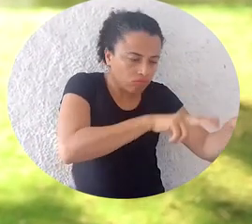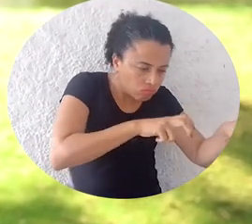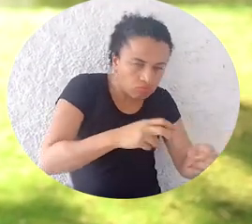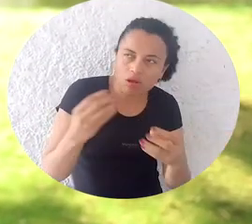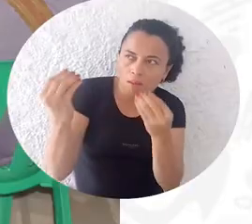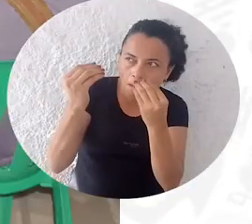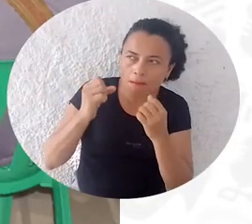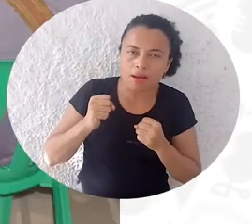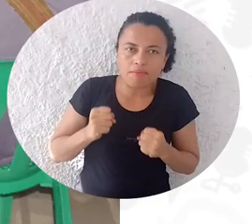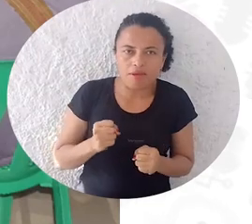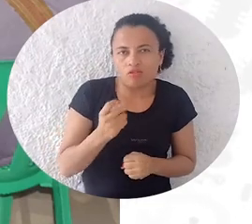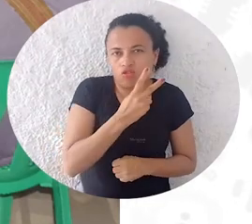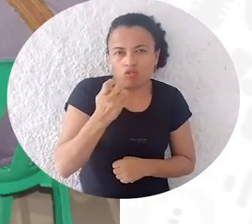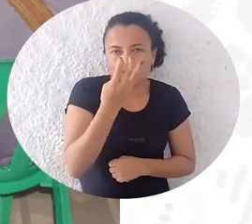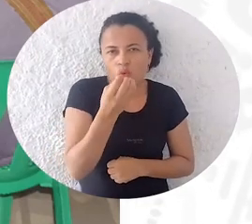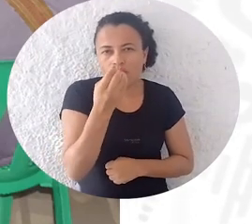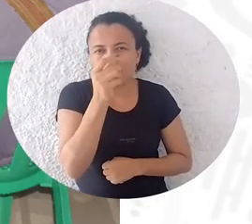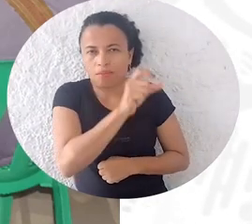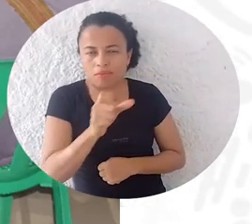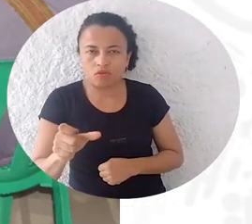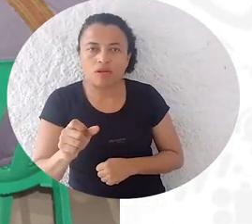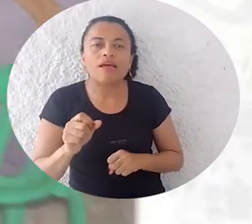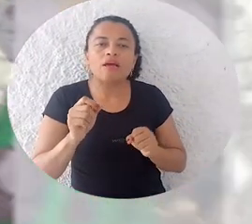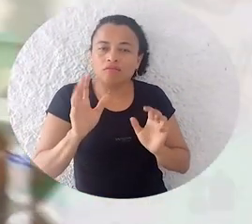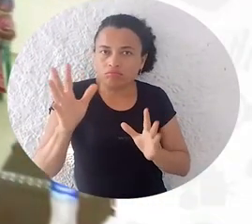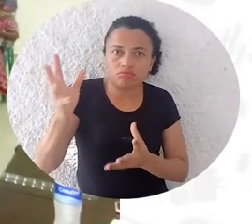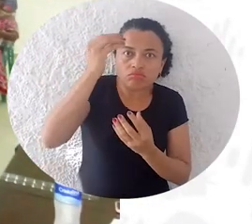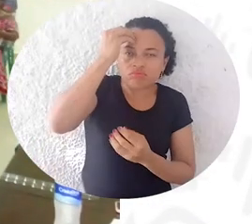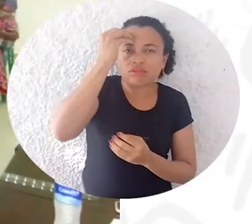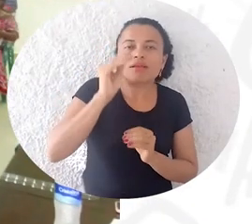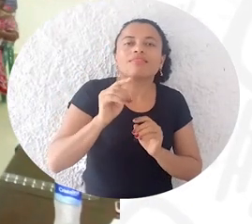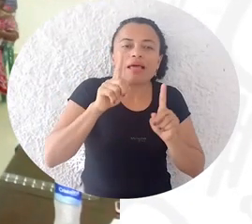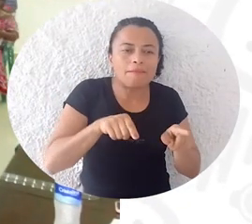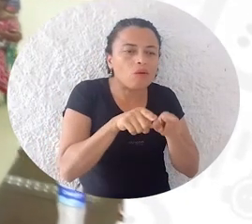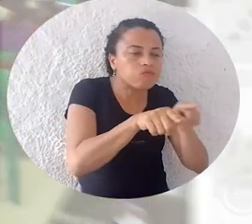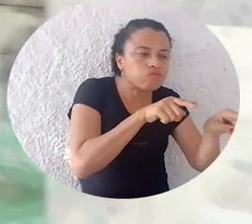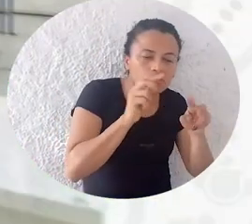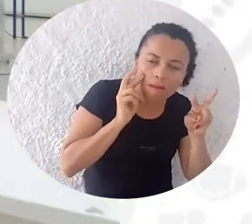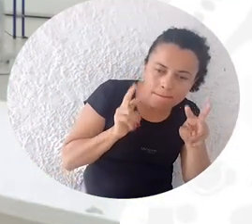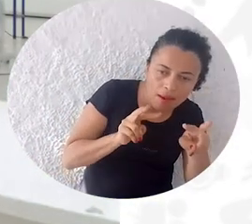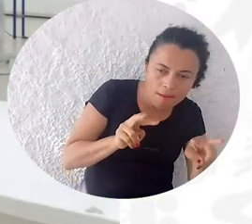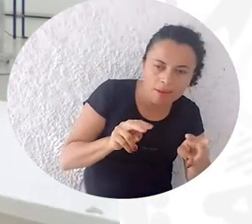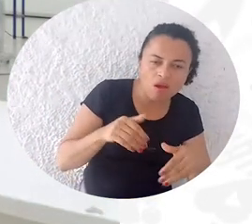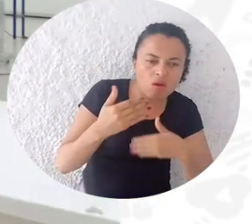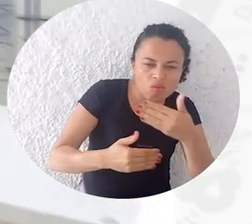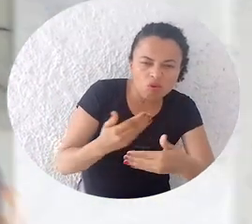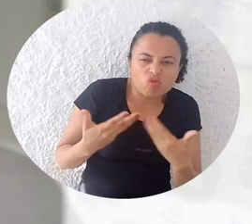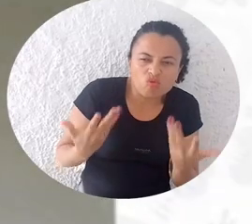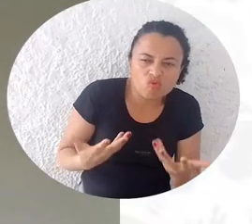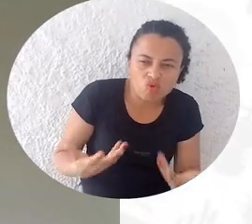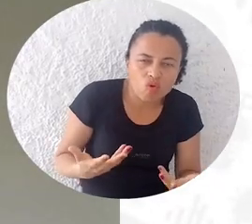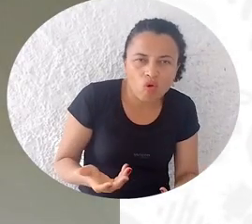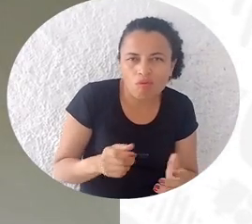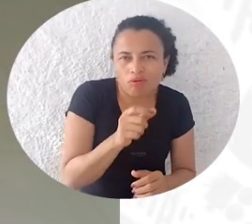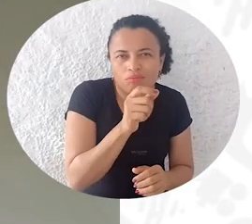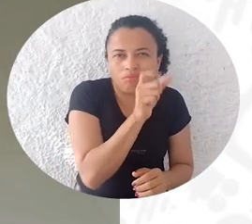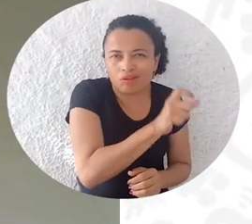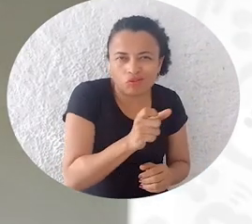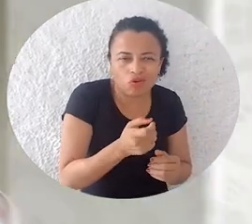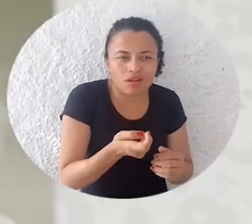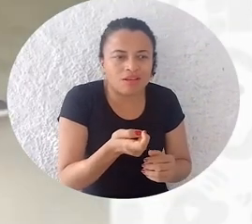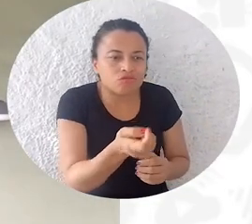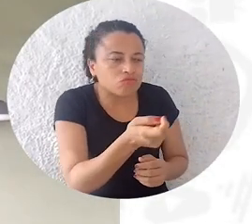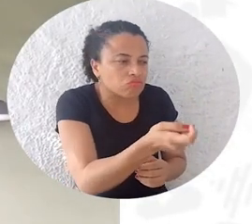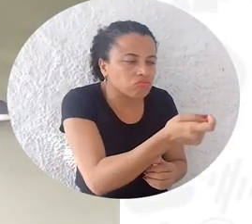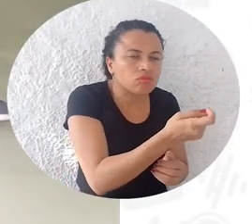a recibir beneficios, estos 240, pues lo tengan y eso, sino que los otros productores, digamos, cercanos puedan ver los